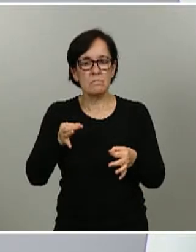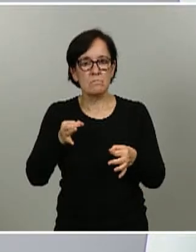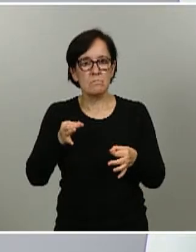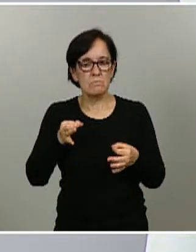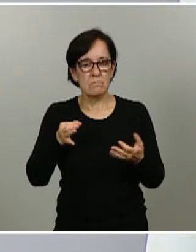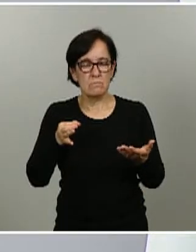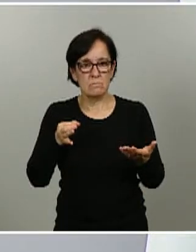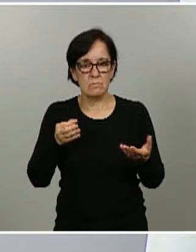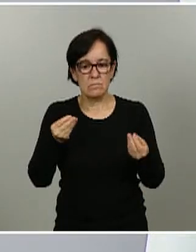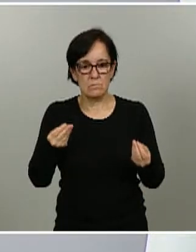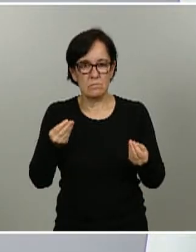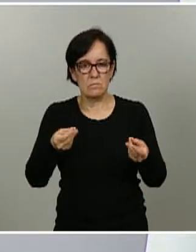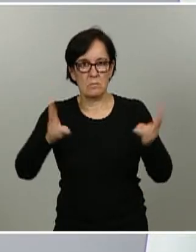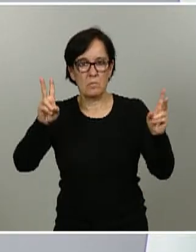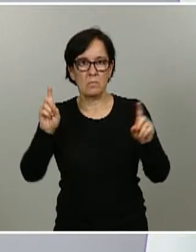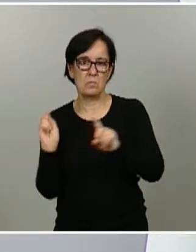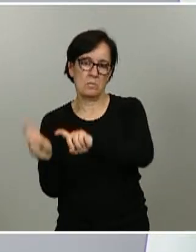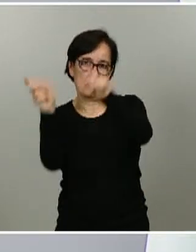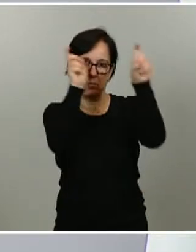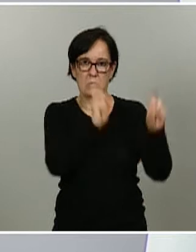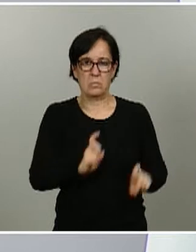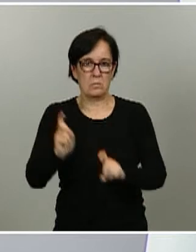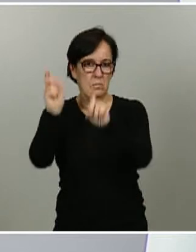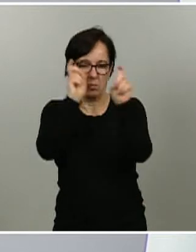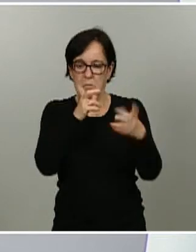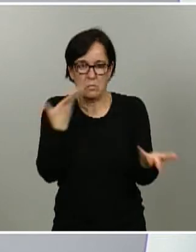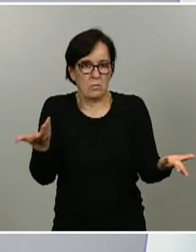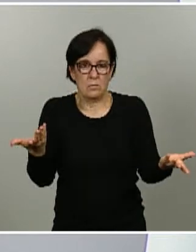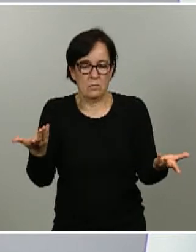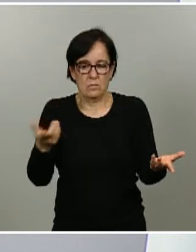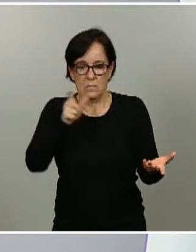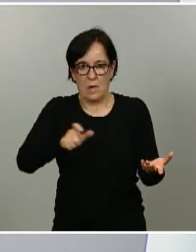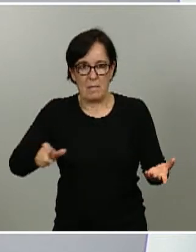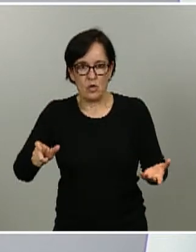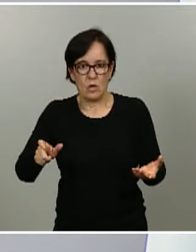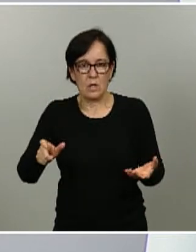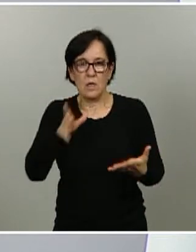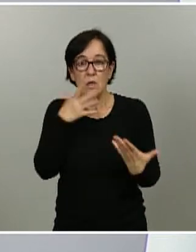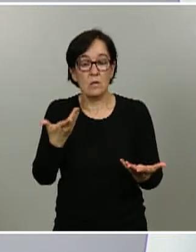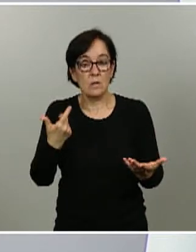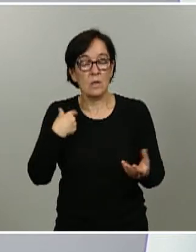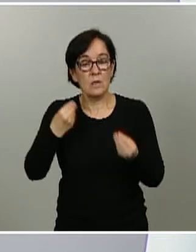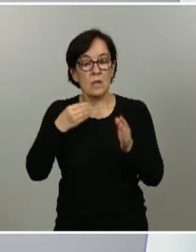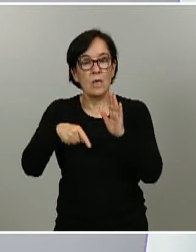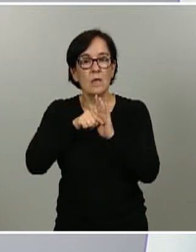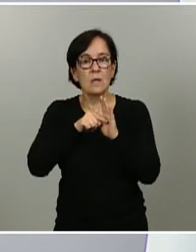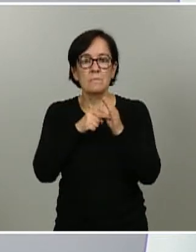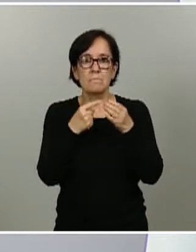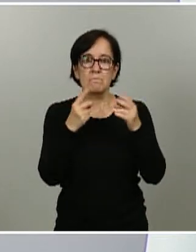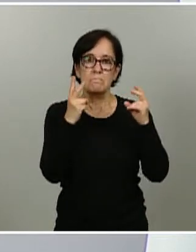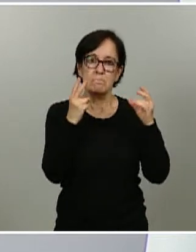libertad de movimientos y de la libre circulación de personas la medida que hemos tomado de cuarentenar de limitar